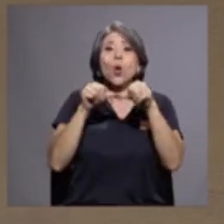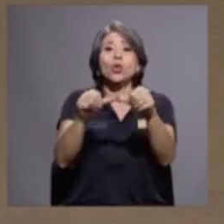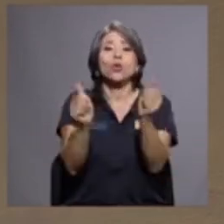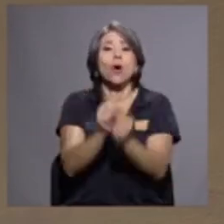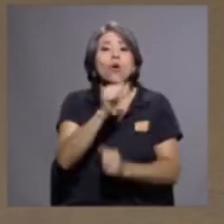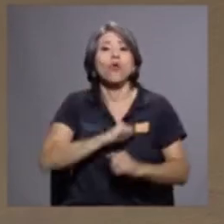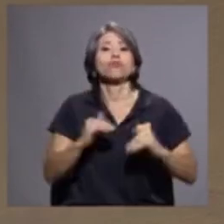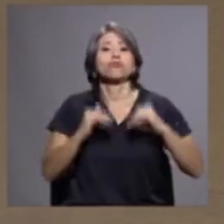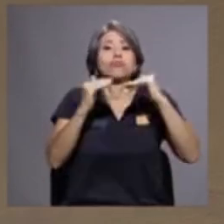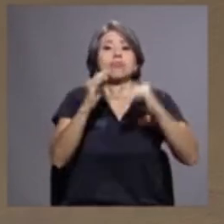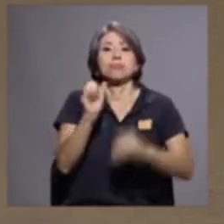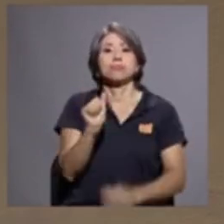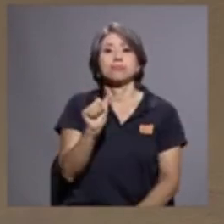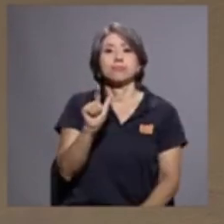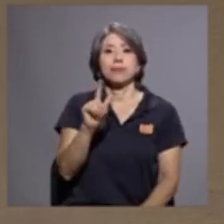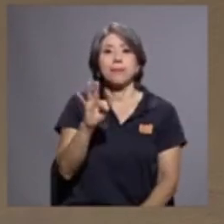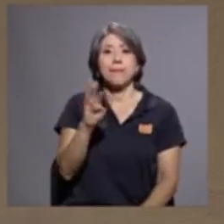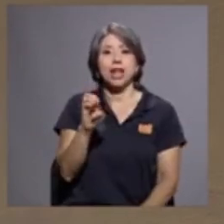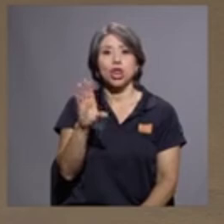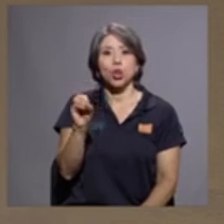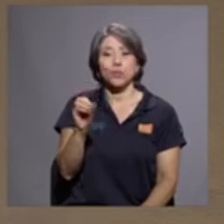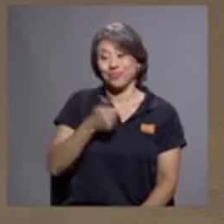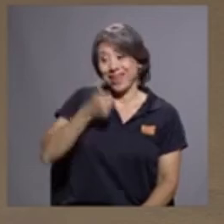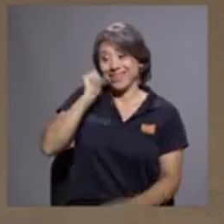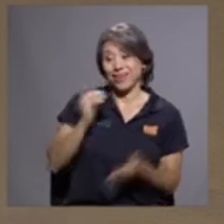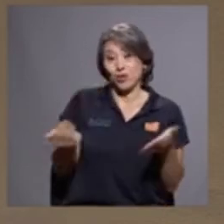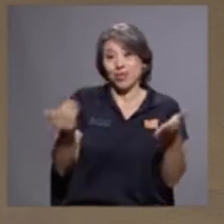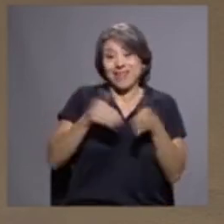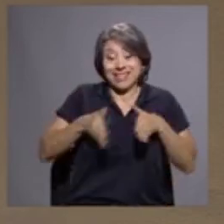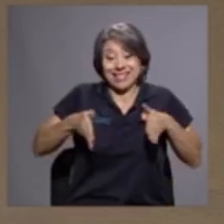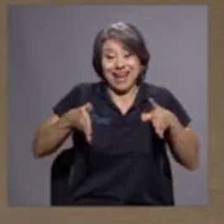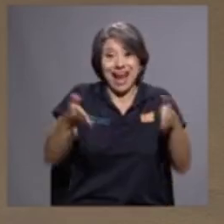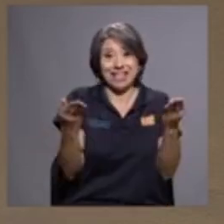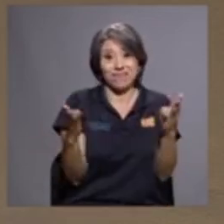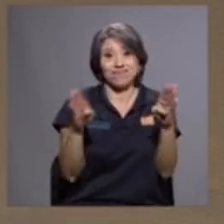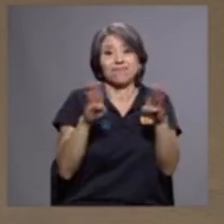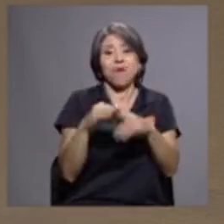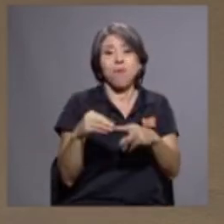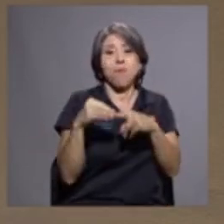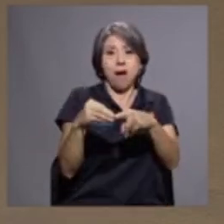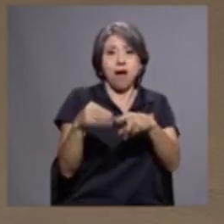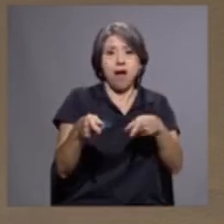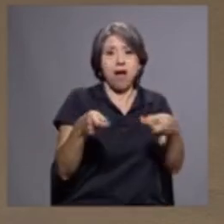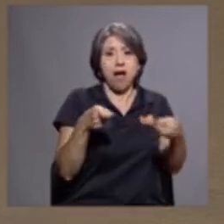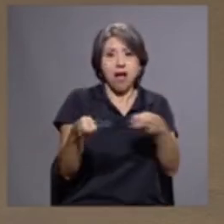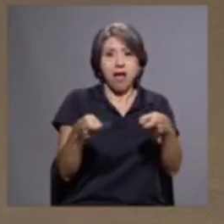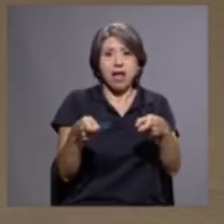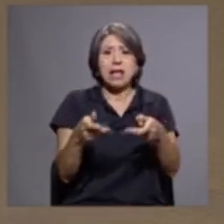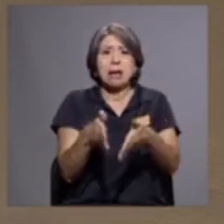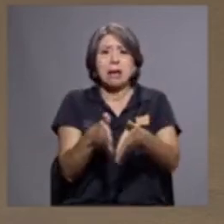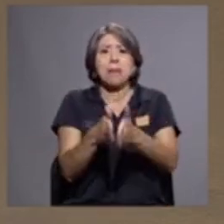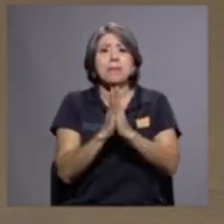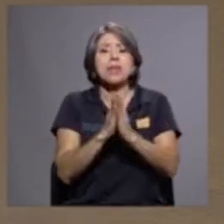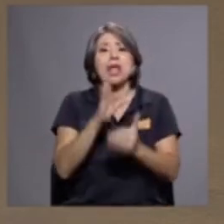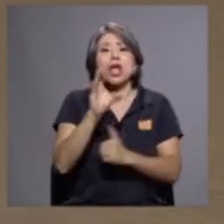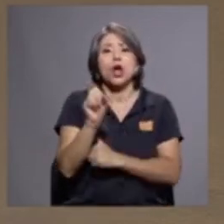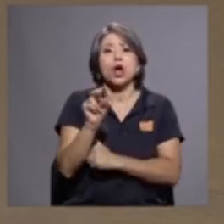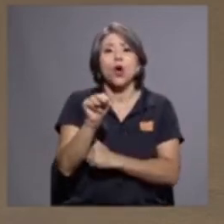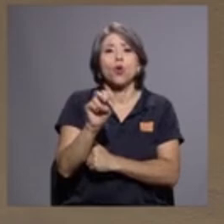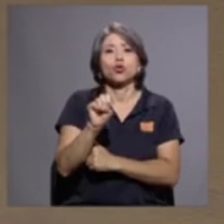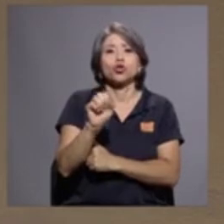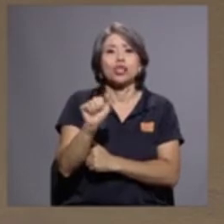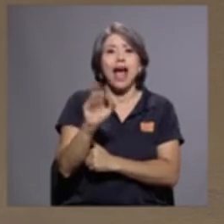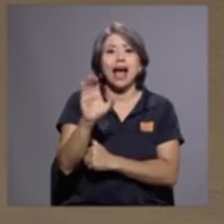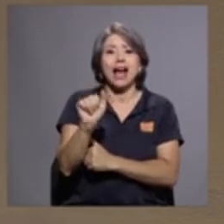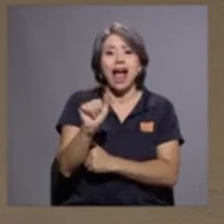fue tomada otra vez la calle principal. Hay una solicitud de expresa de parte de CONSACA y de otros organismos para